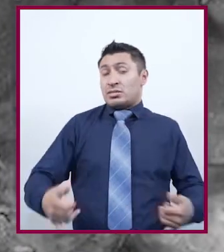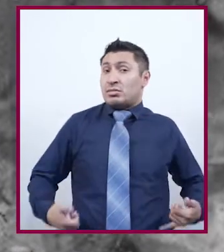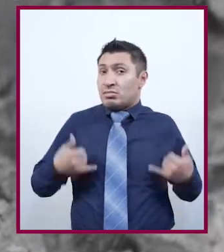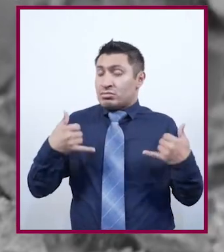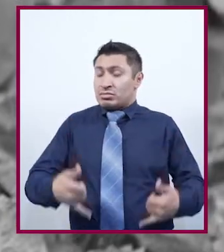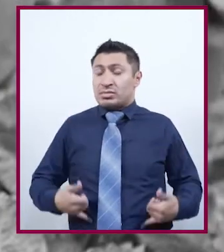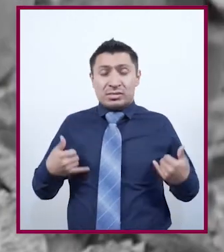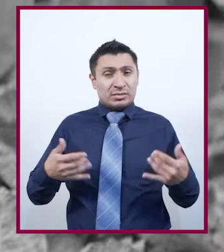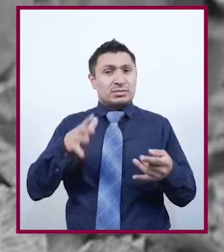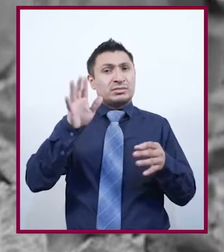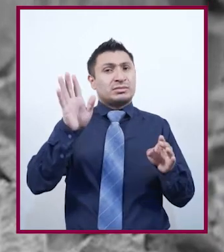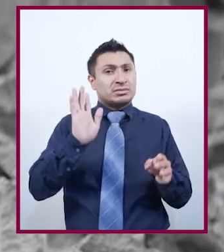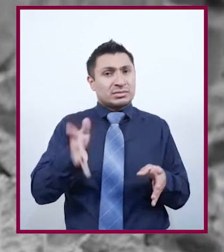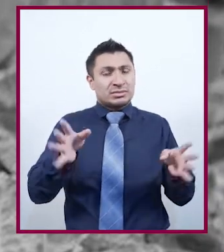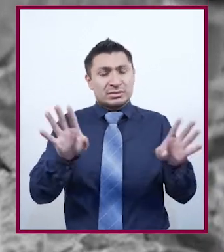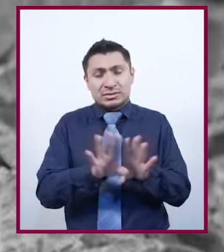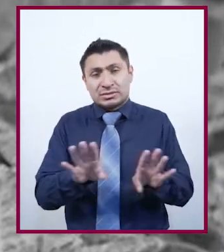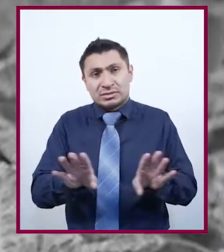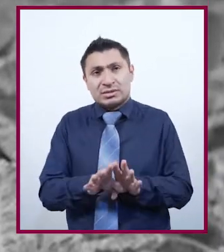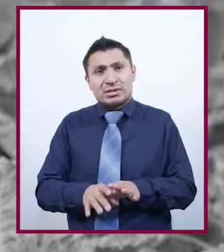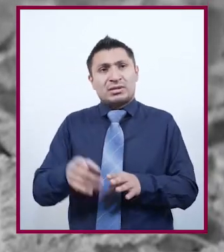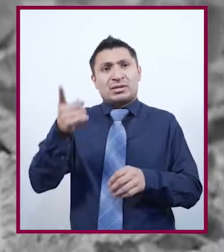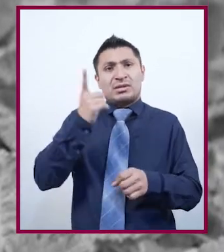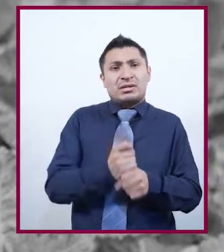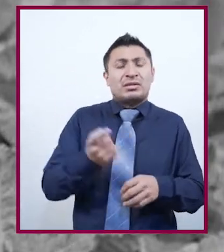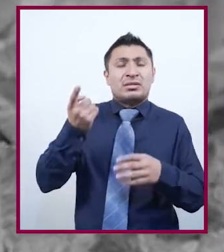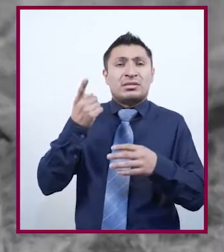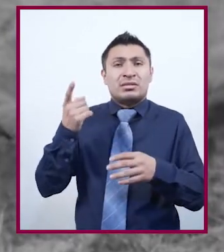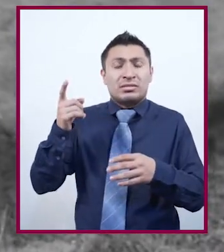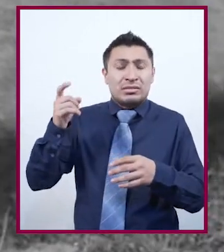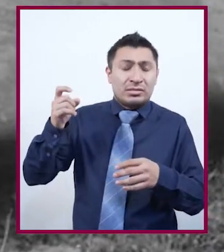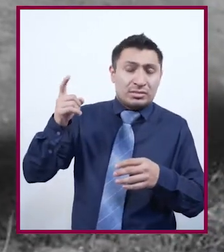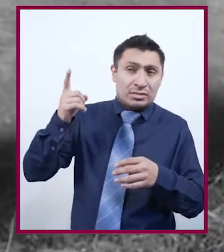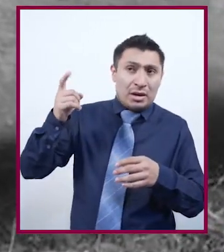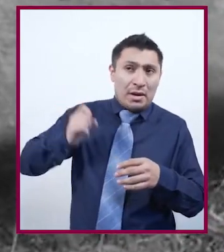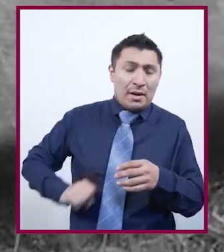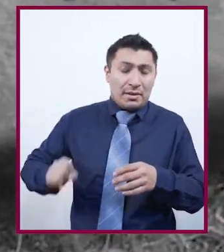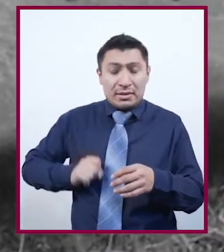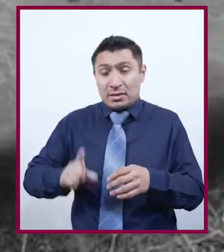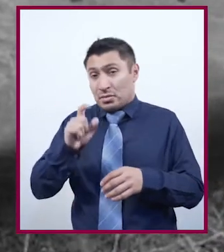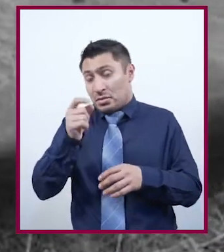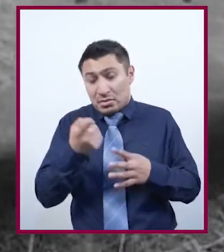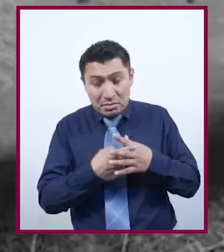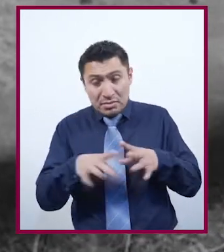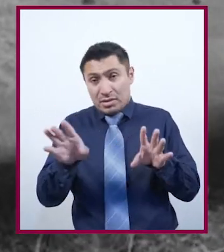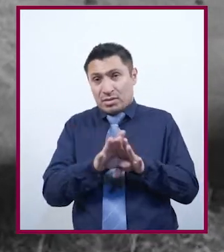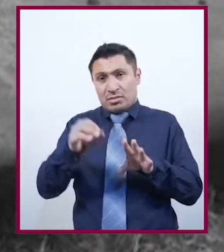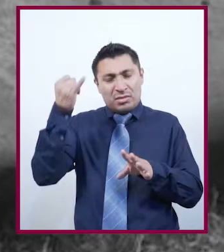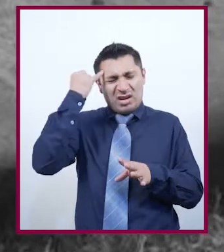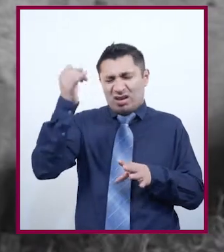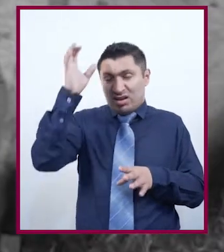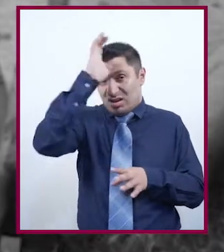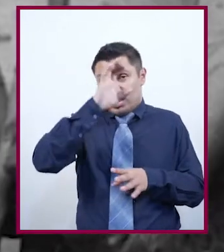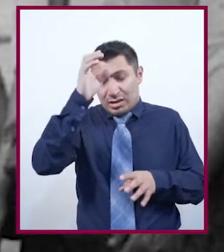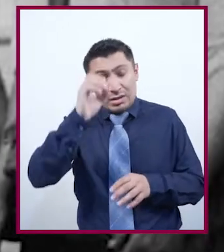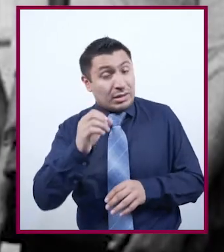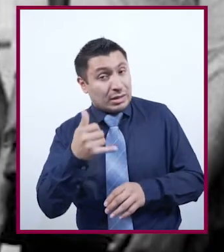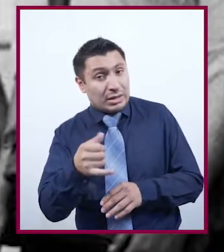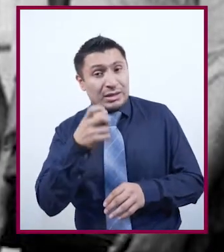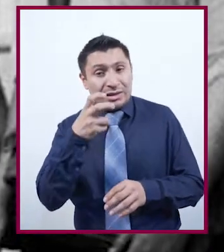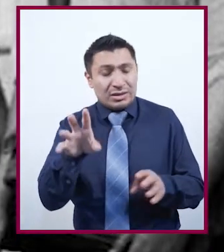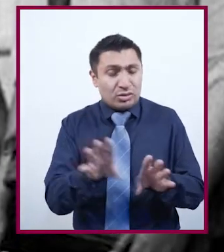juventud, moldeadas a principios del siglo XX por nociones científicas, y